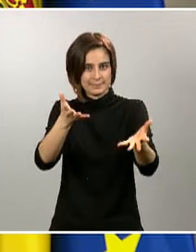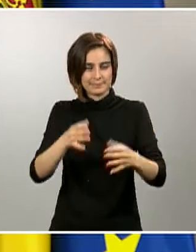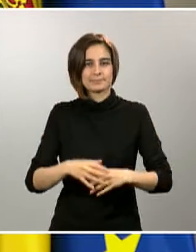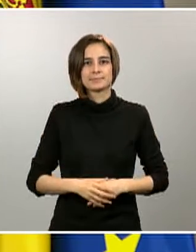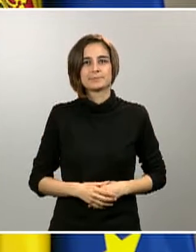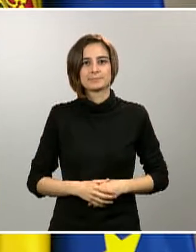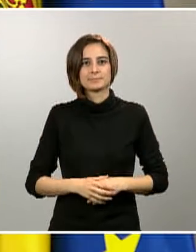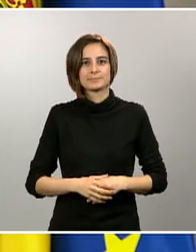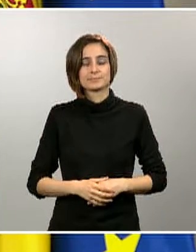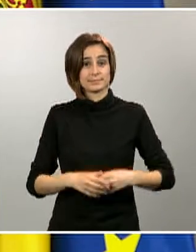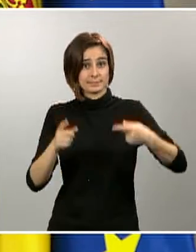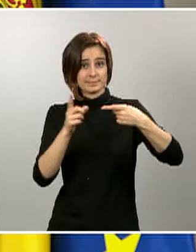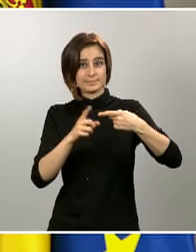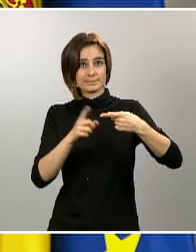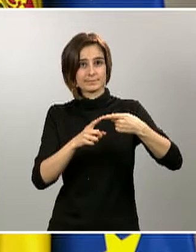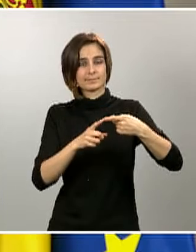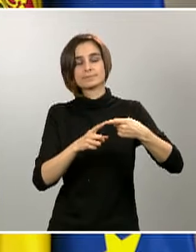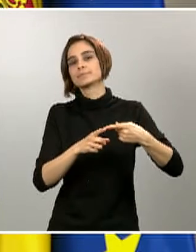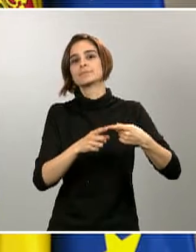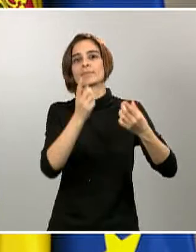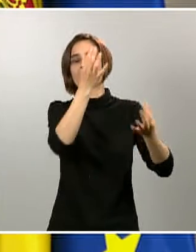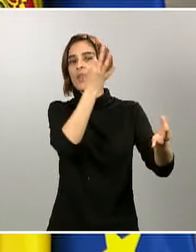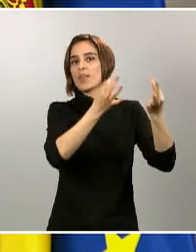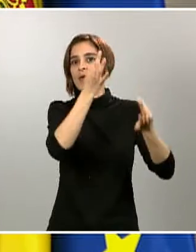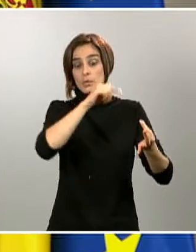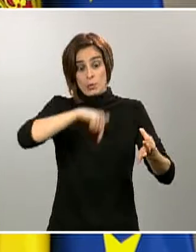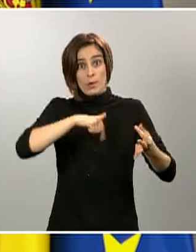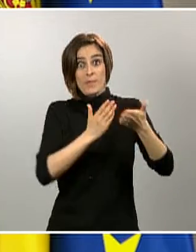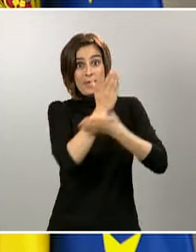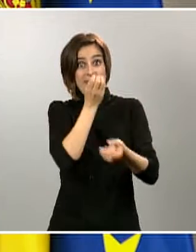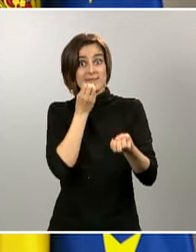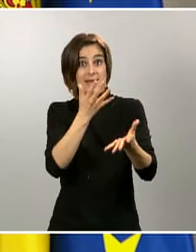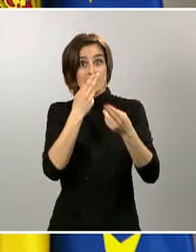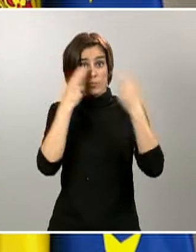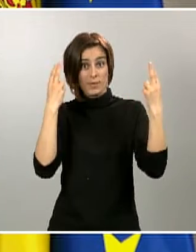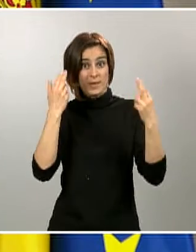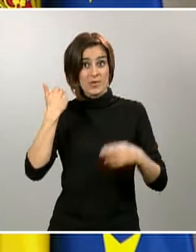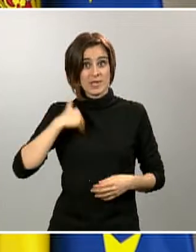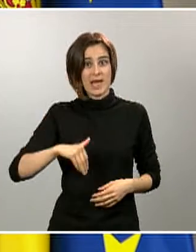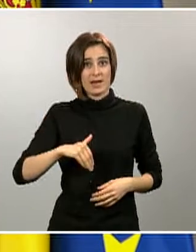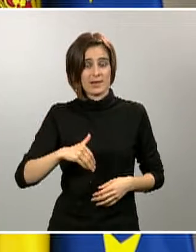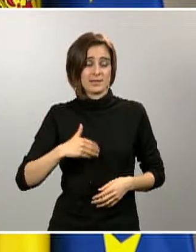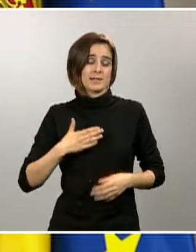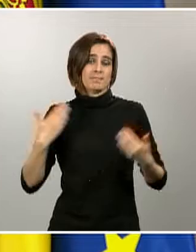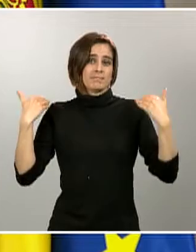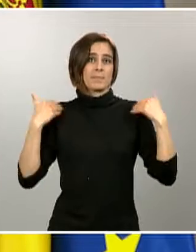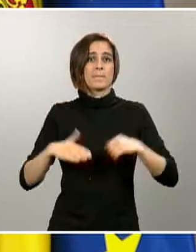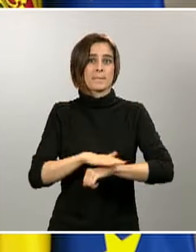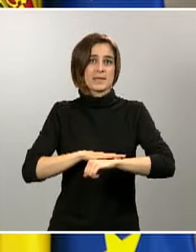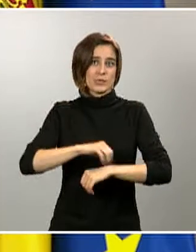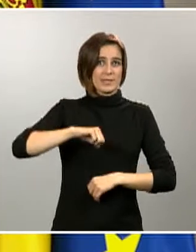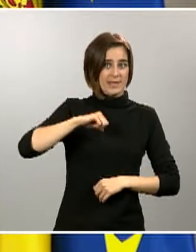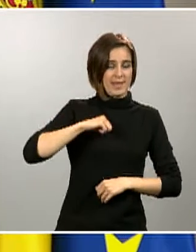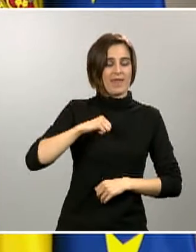quería trasladarles la valoración de los datos que se han dado a conocer esta mañana, que hacemos desde el Ministerio de Sanidad y desde el Gobierno. Saben ustedes